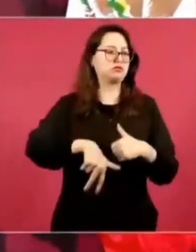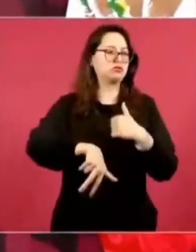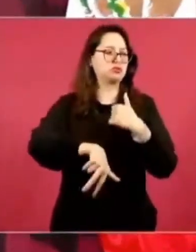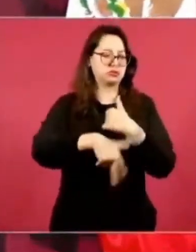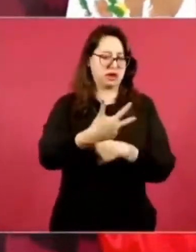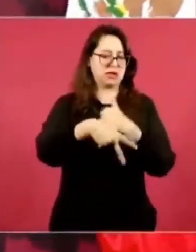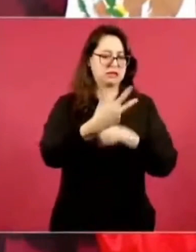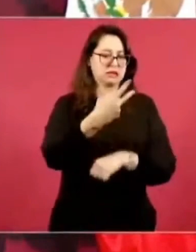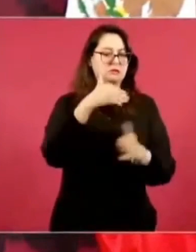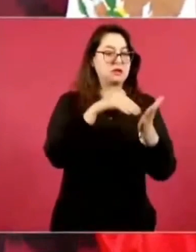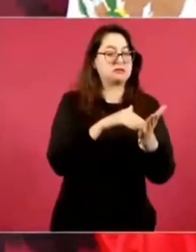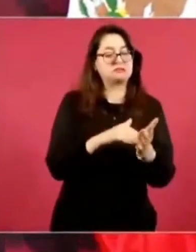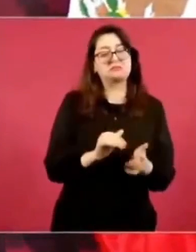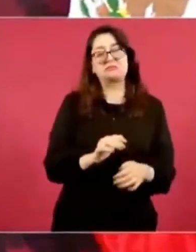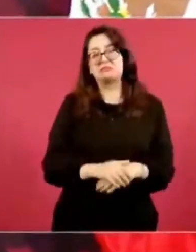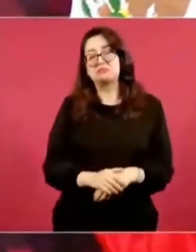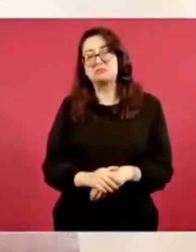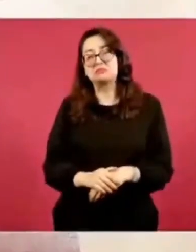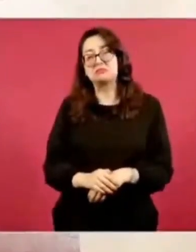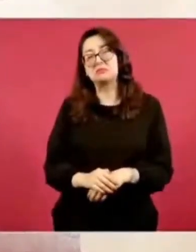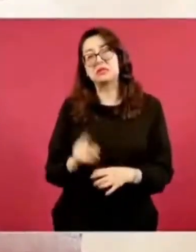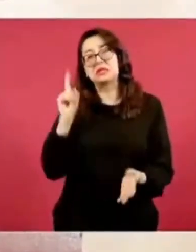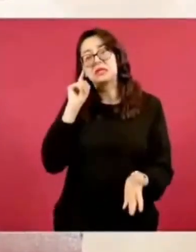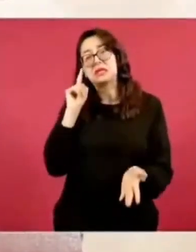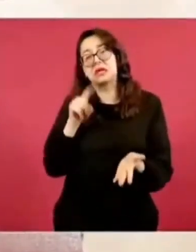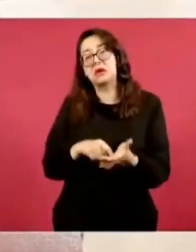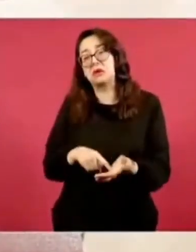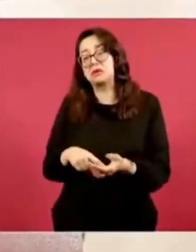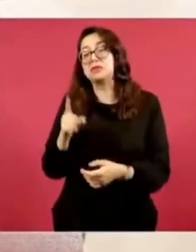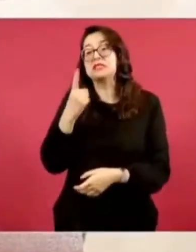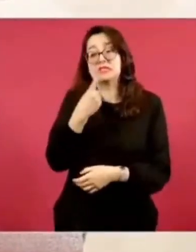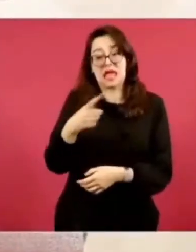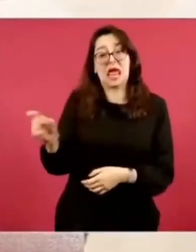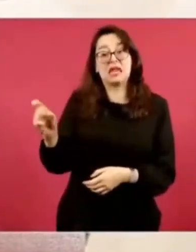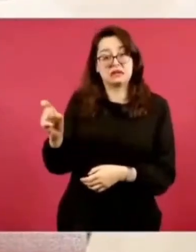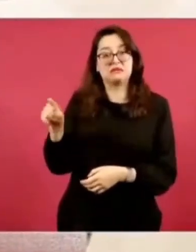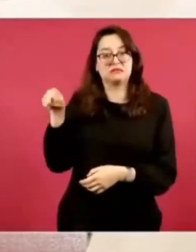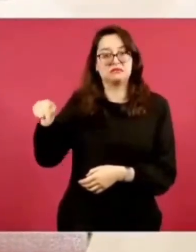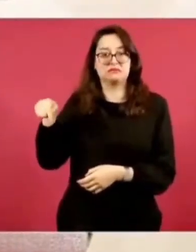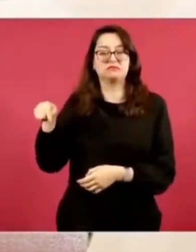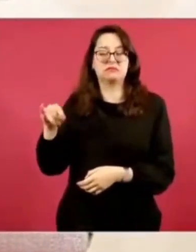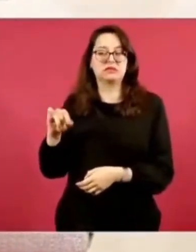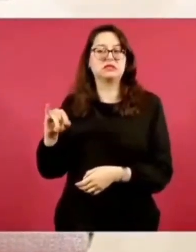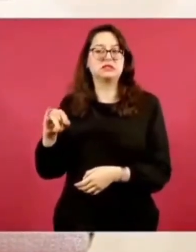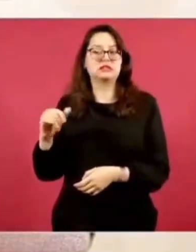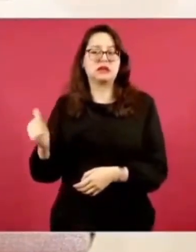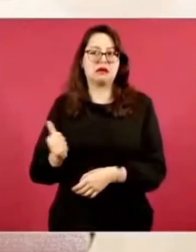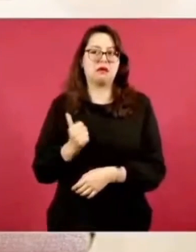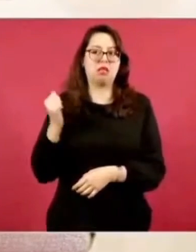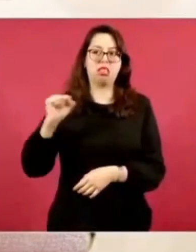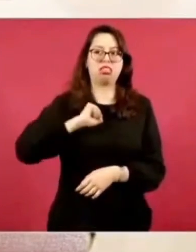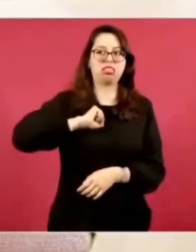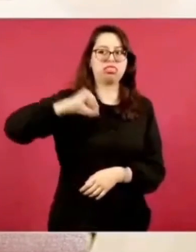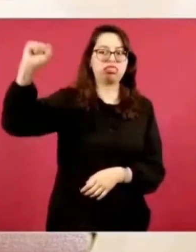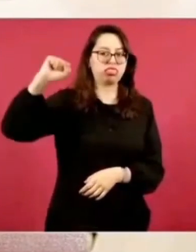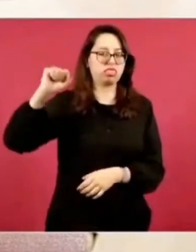A lo mejor vamos a, el próximo lunes a tener los datos de los que se fueron con